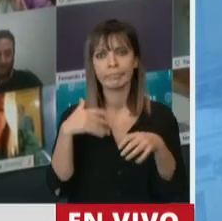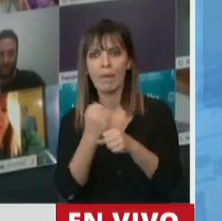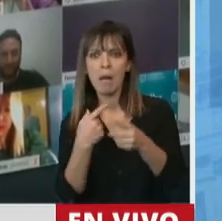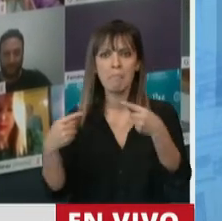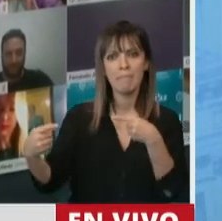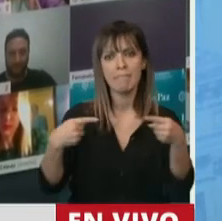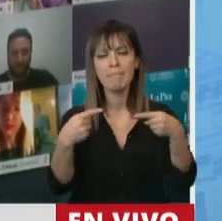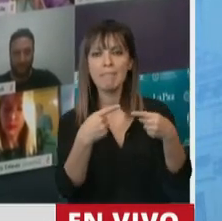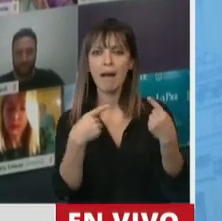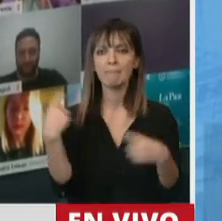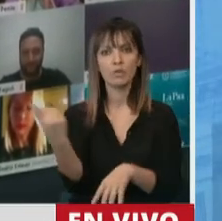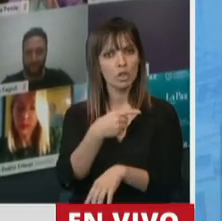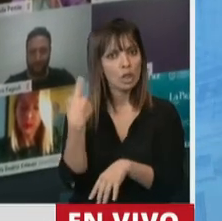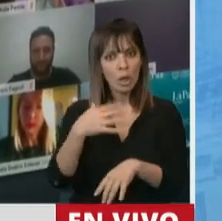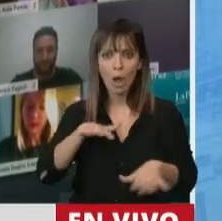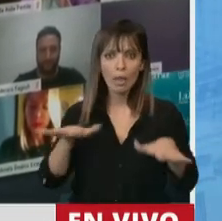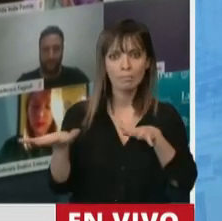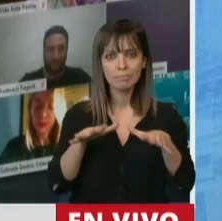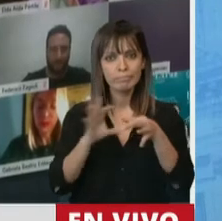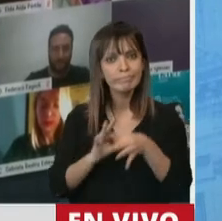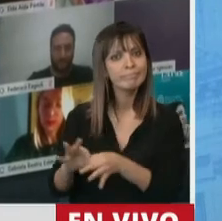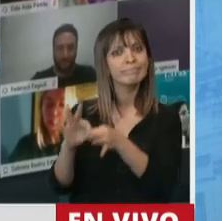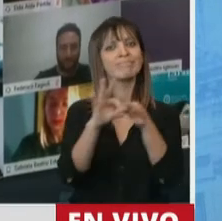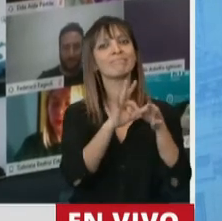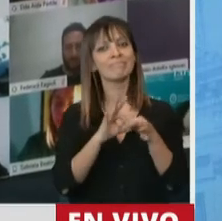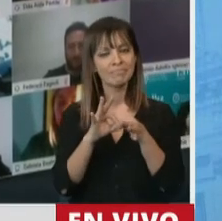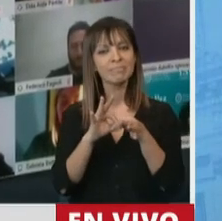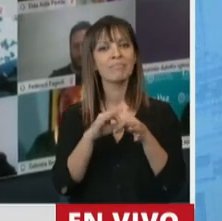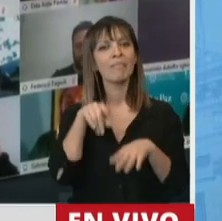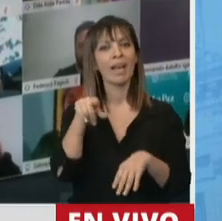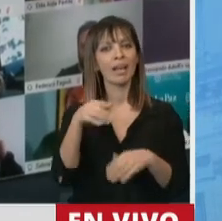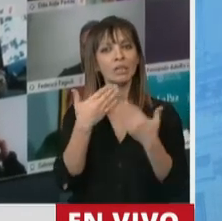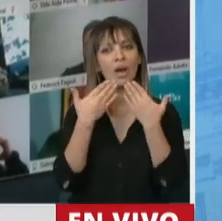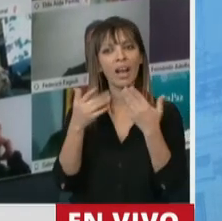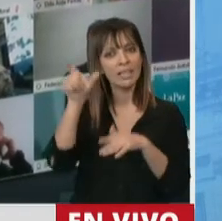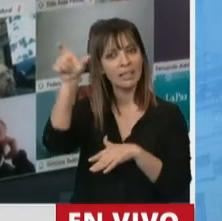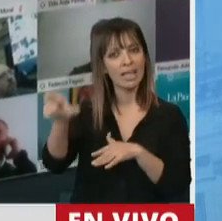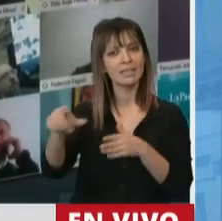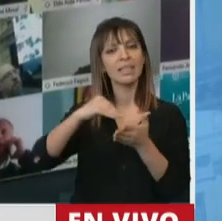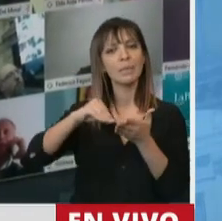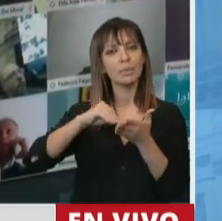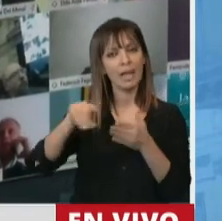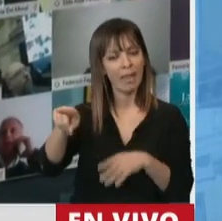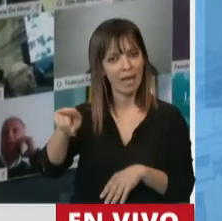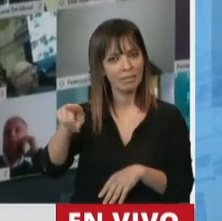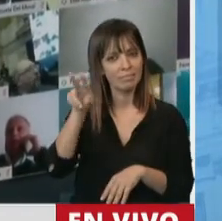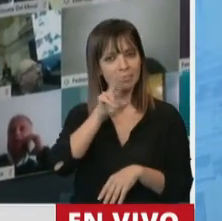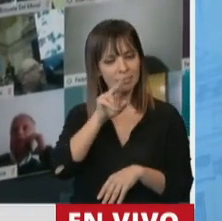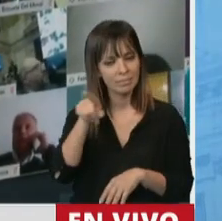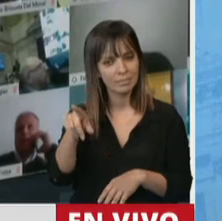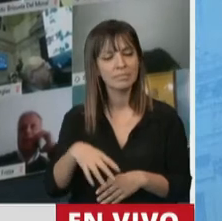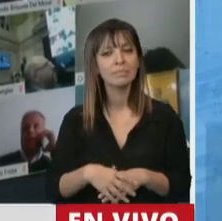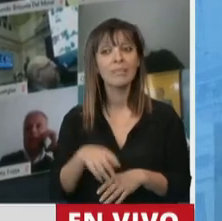que nos puso a todos a trabajar en sintonía y esto se debió a la capacidad de la diputada. Esa capacidad,